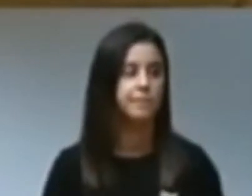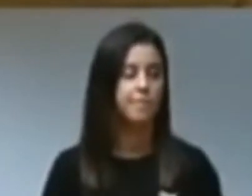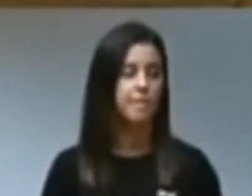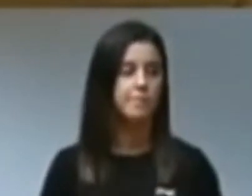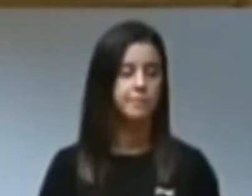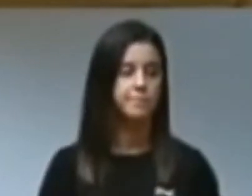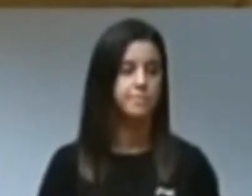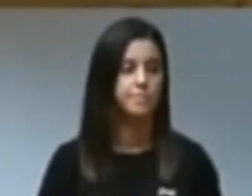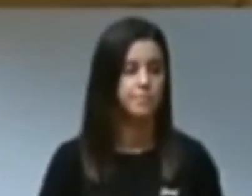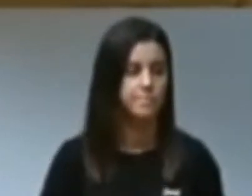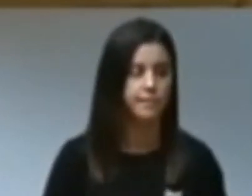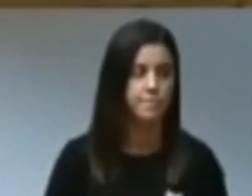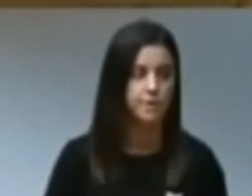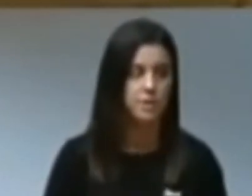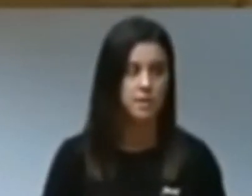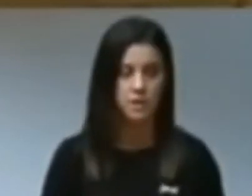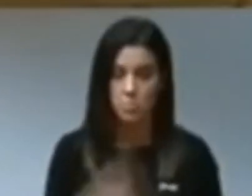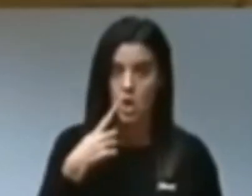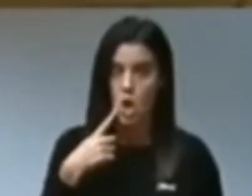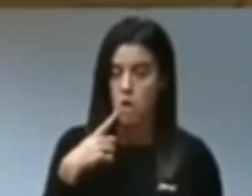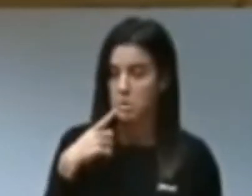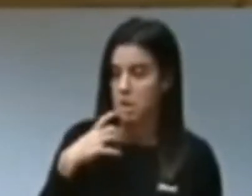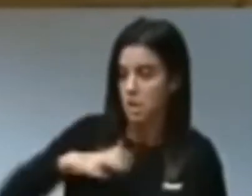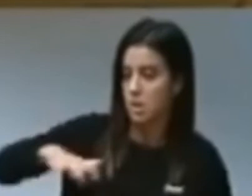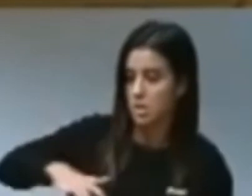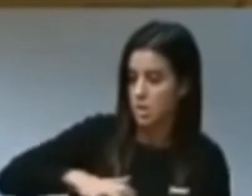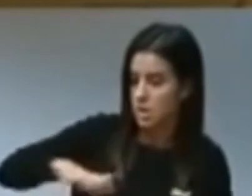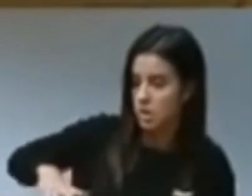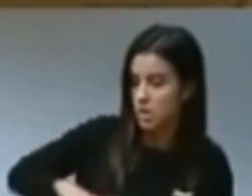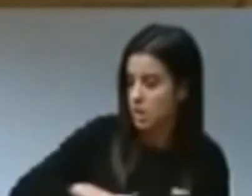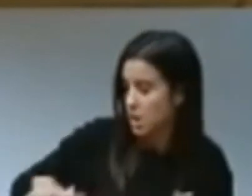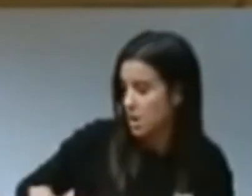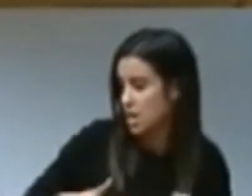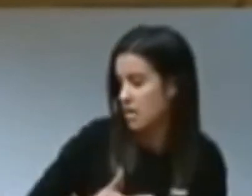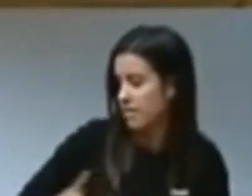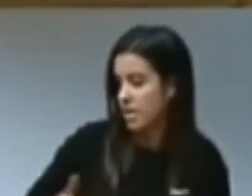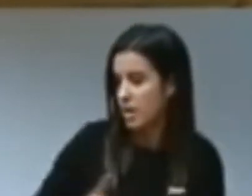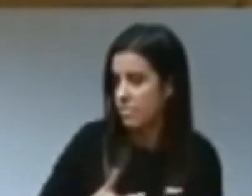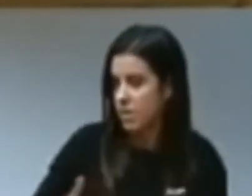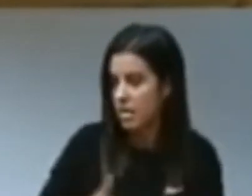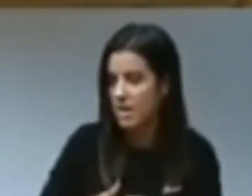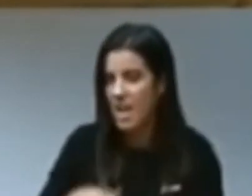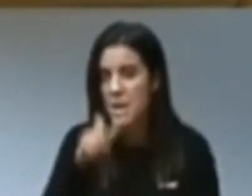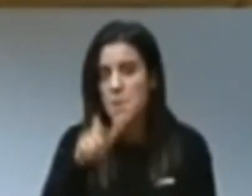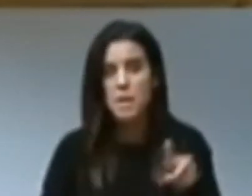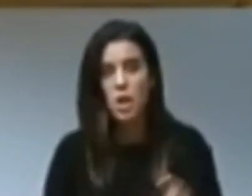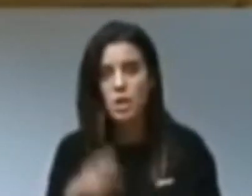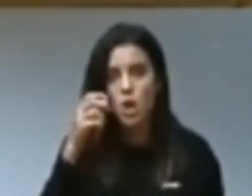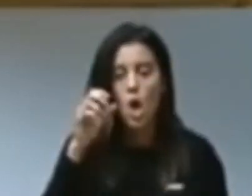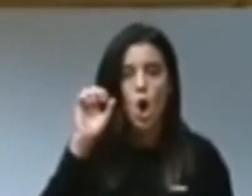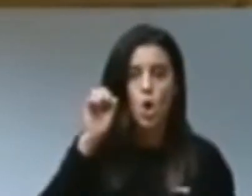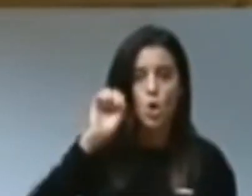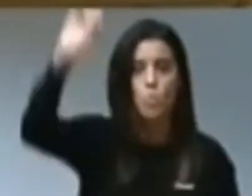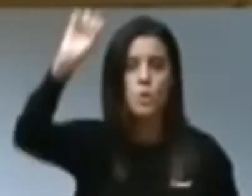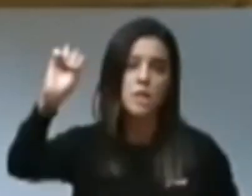cómo es posible que después de semejantes barbaridades siga existiendo gente que blanquee al